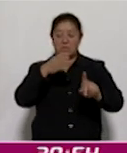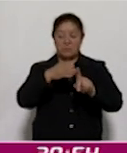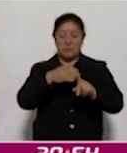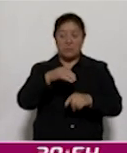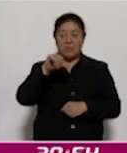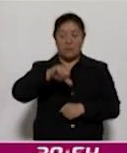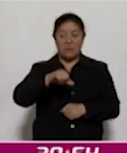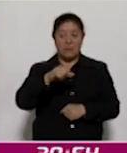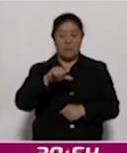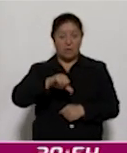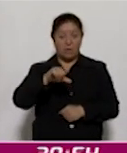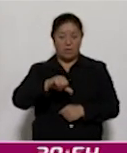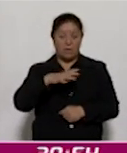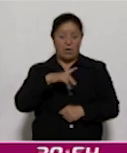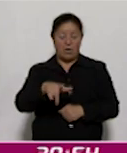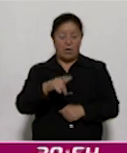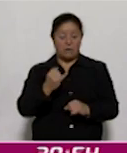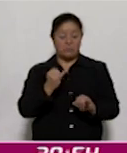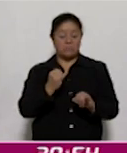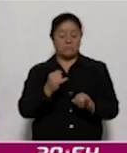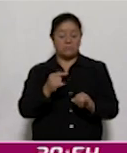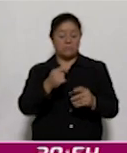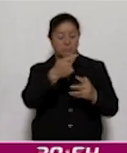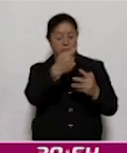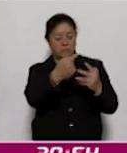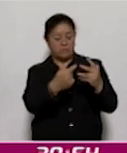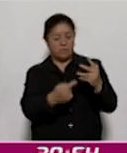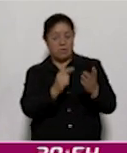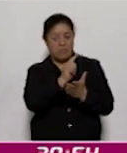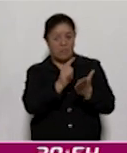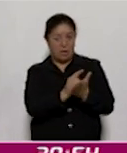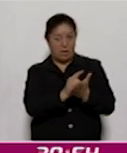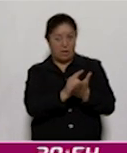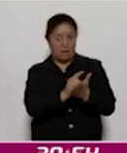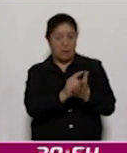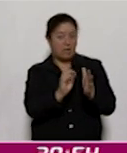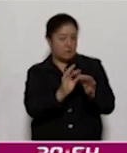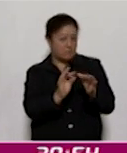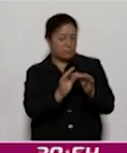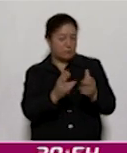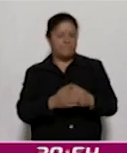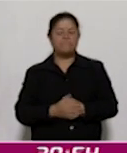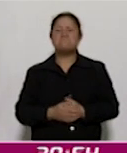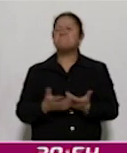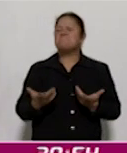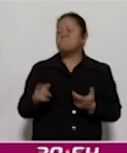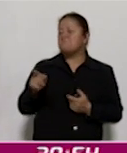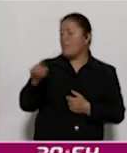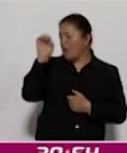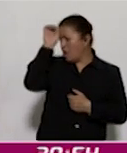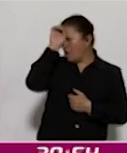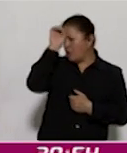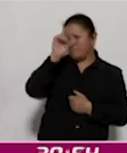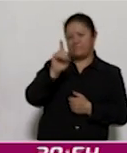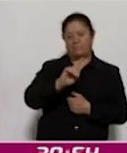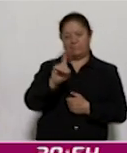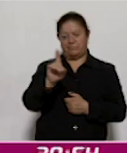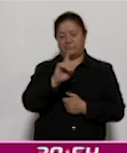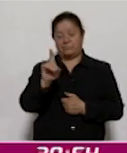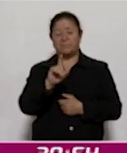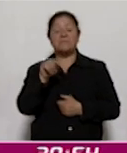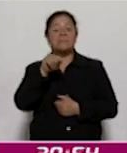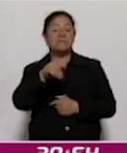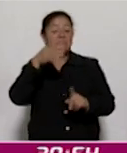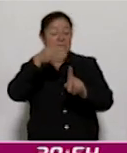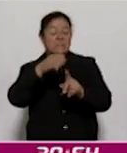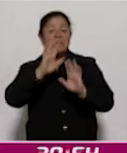están los instrumentos legales que hablan de esto y ya no es una cuestión de opinión, ya es una cuestión de legislación lo